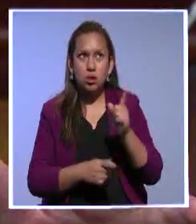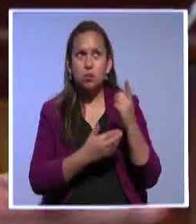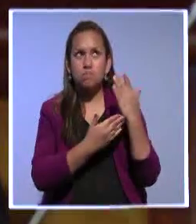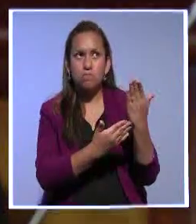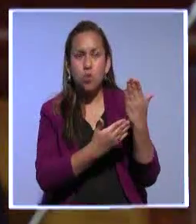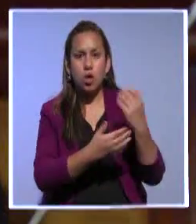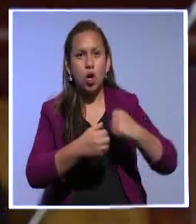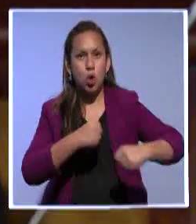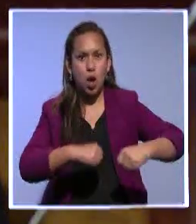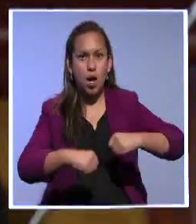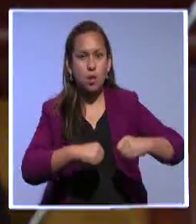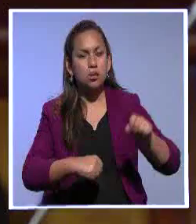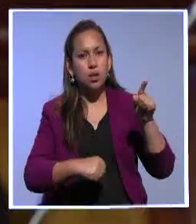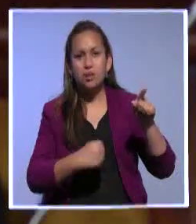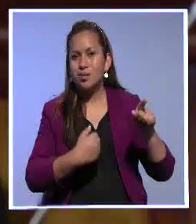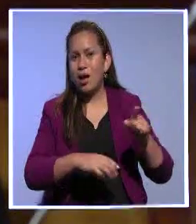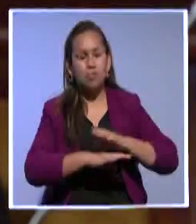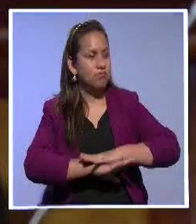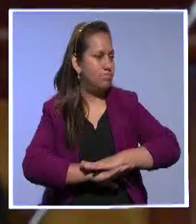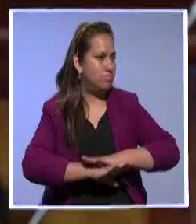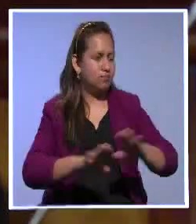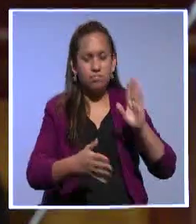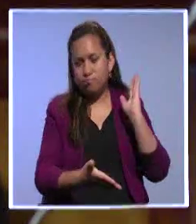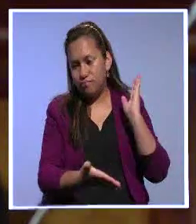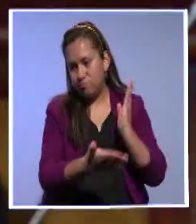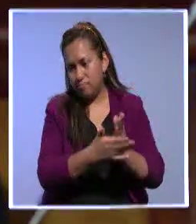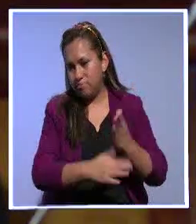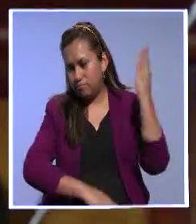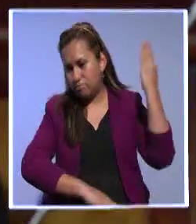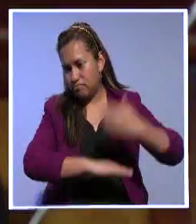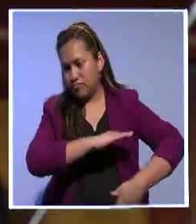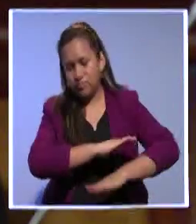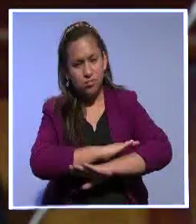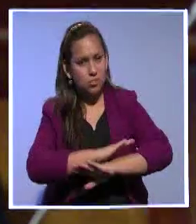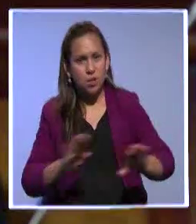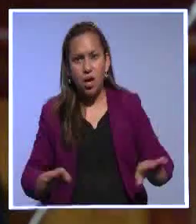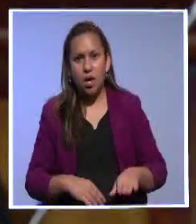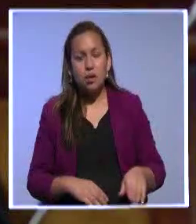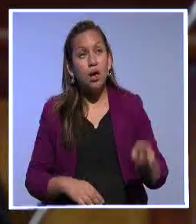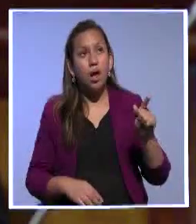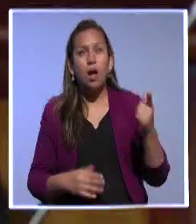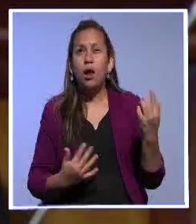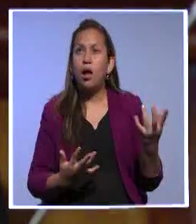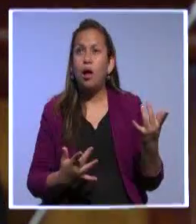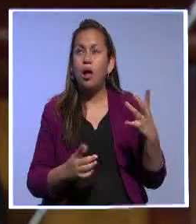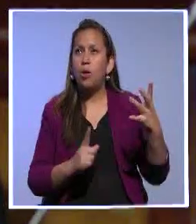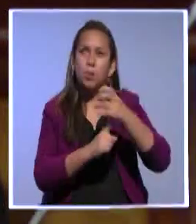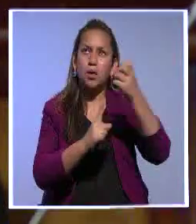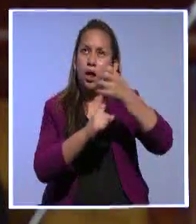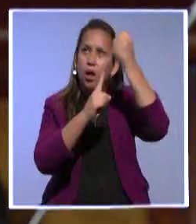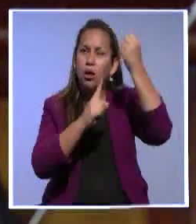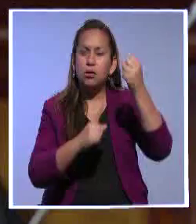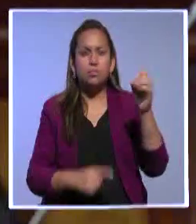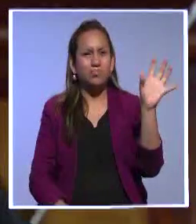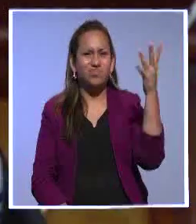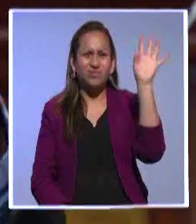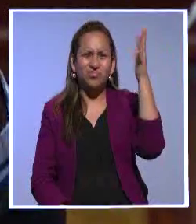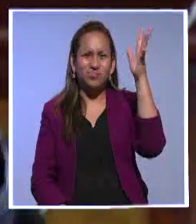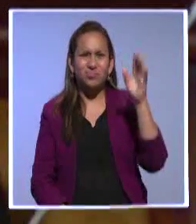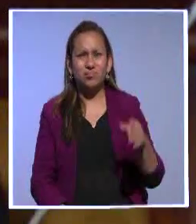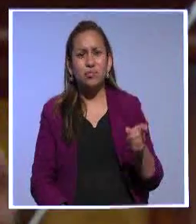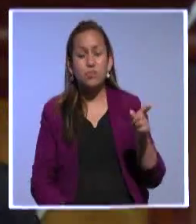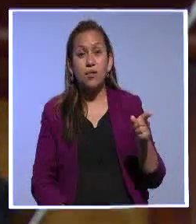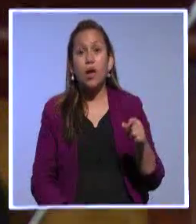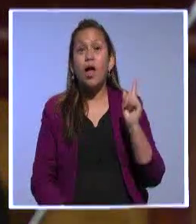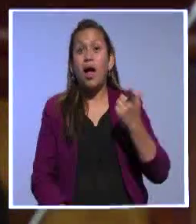agotó y se agotó porque se sustentó en premisas falsas que no iban a ser duraderas en el tiempo, se sustentó en la gran bonanza